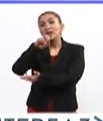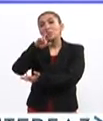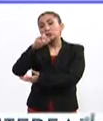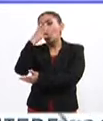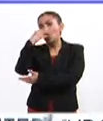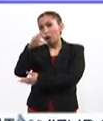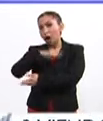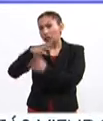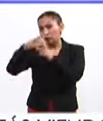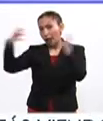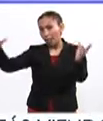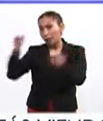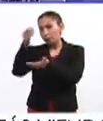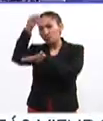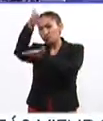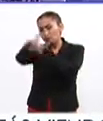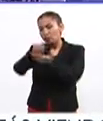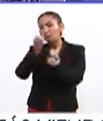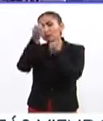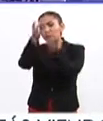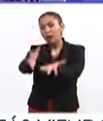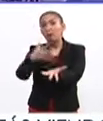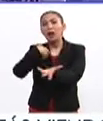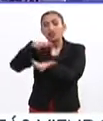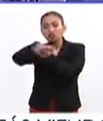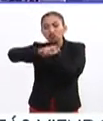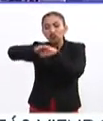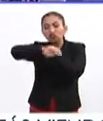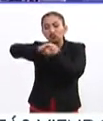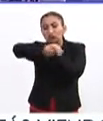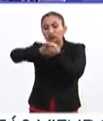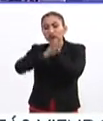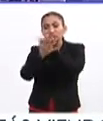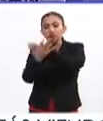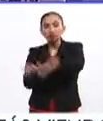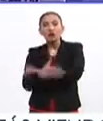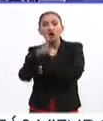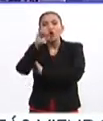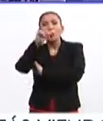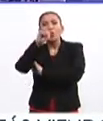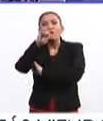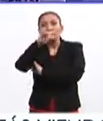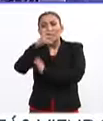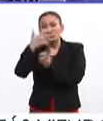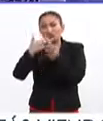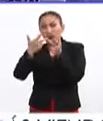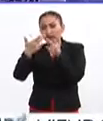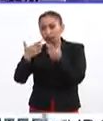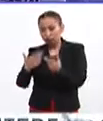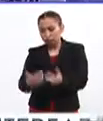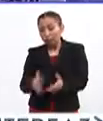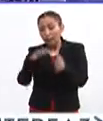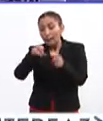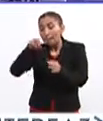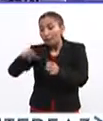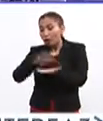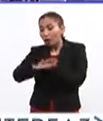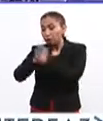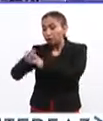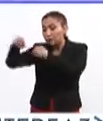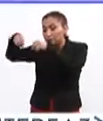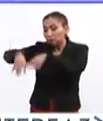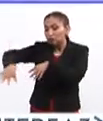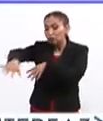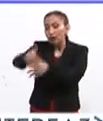hay uno muy grande, donde van a ser composta de ese árbol, ¿no? Lo trituran y ese mismo árbol ahora va